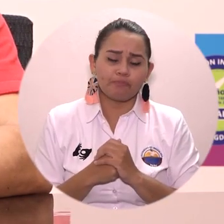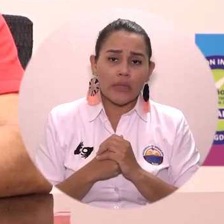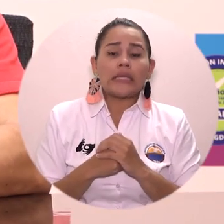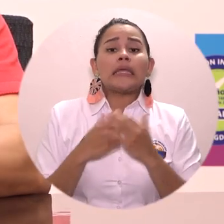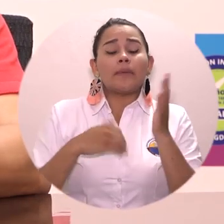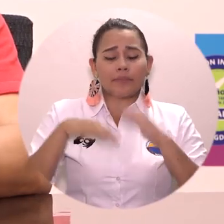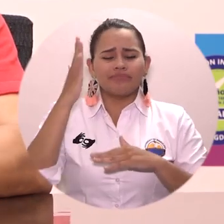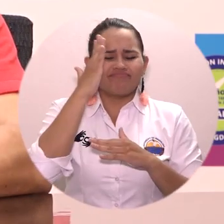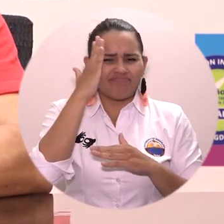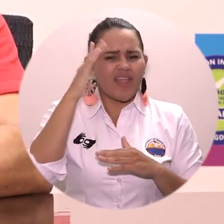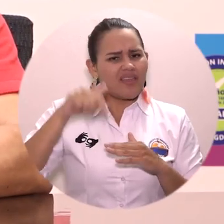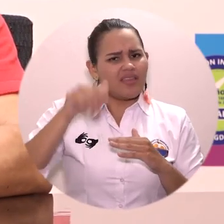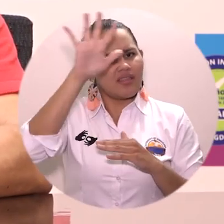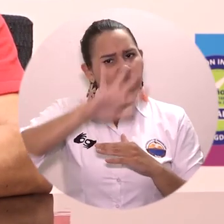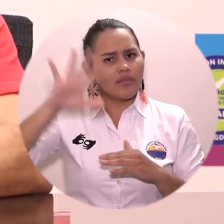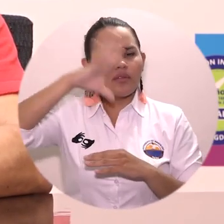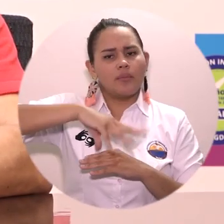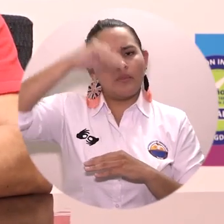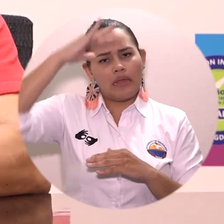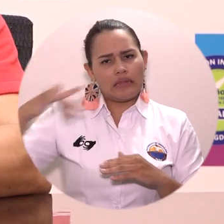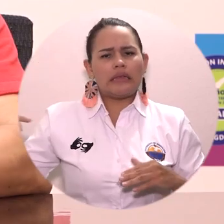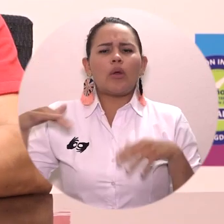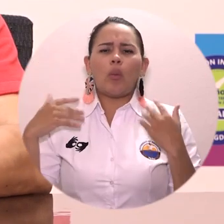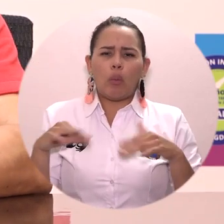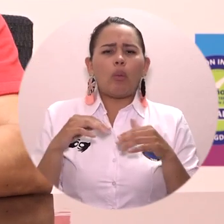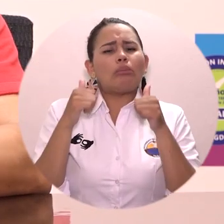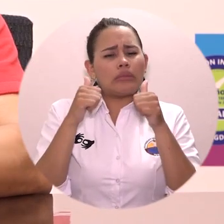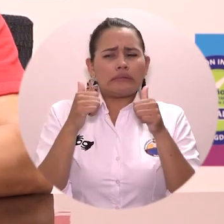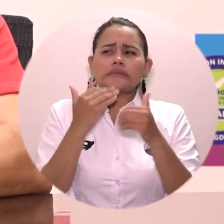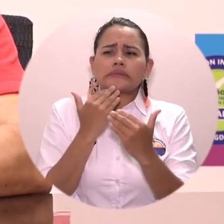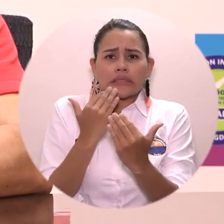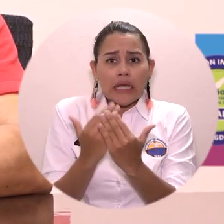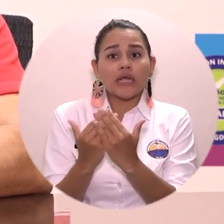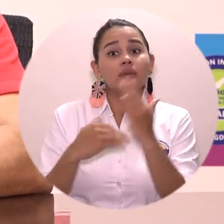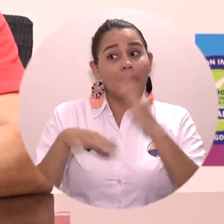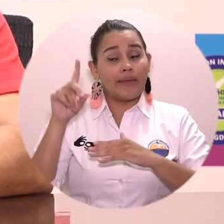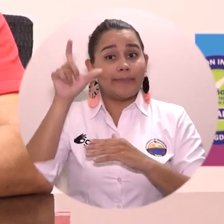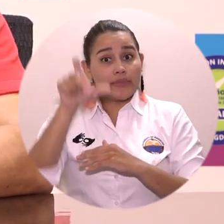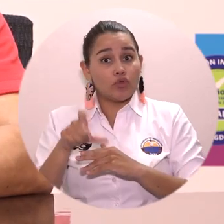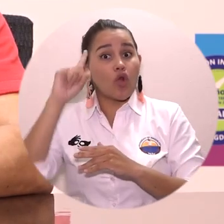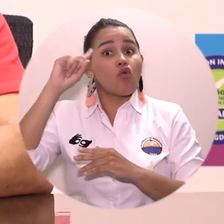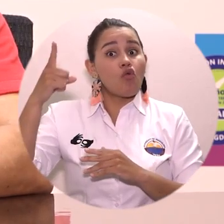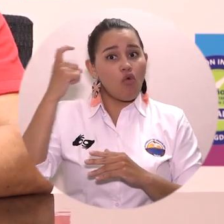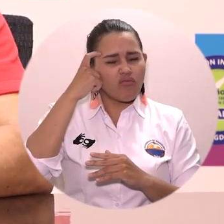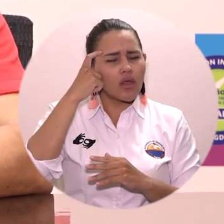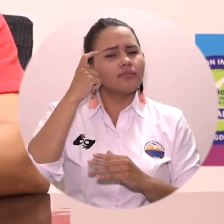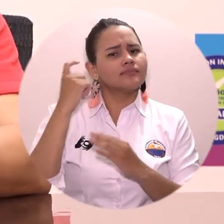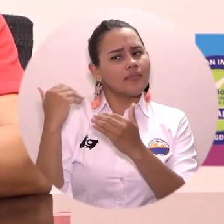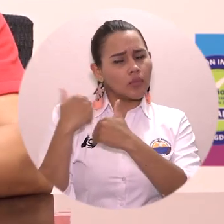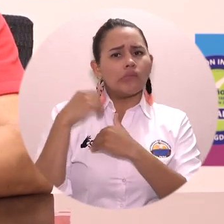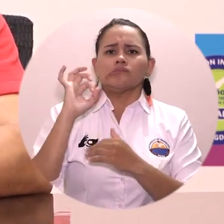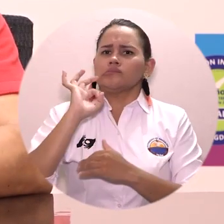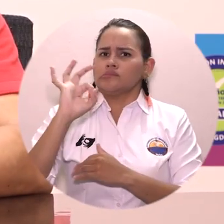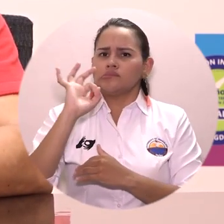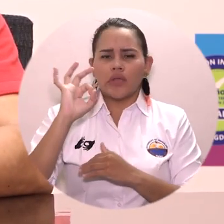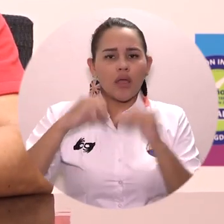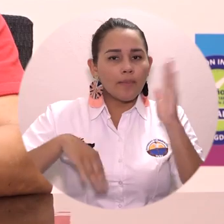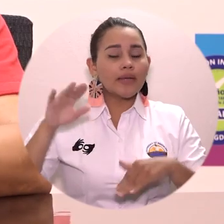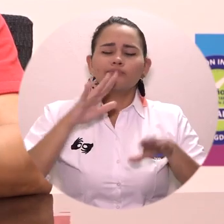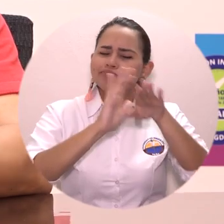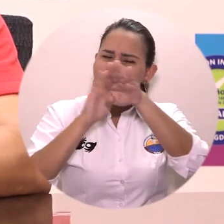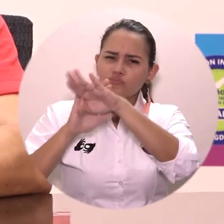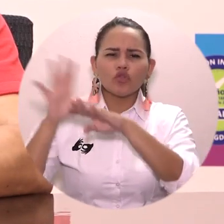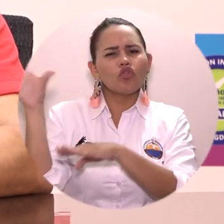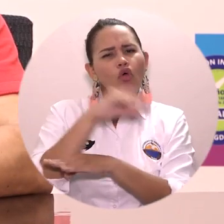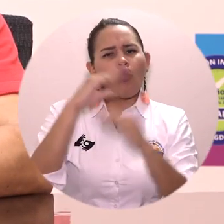que reafirmamos y reconocemos ese compromiso de las autoridades, del gobernador, frente a restringir la circulación, frente